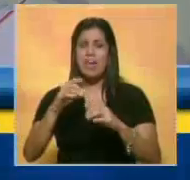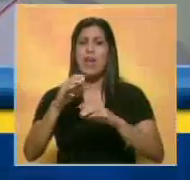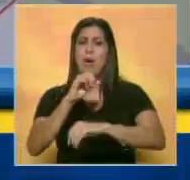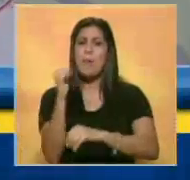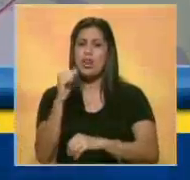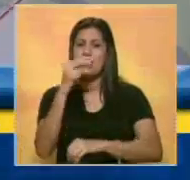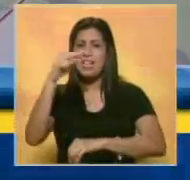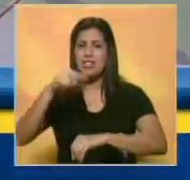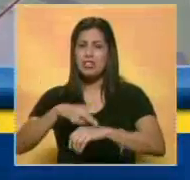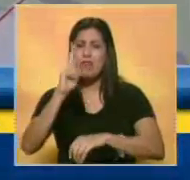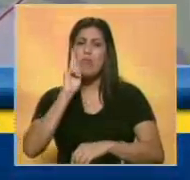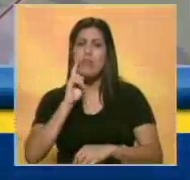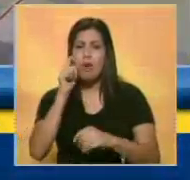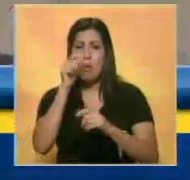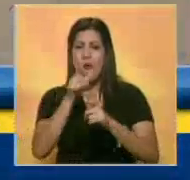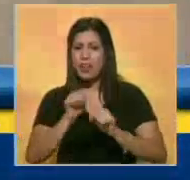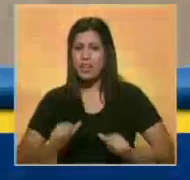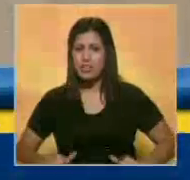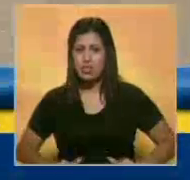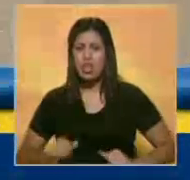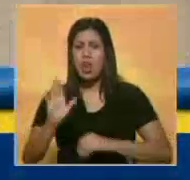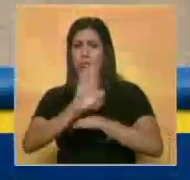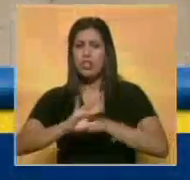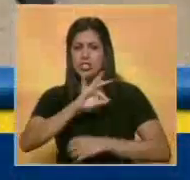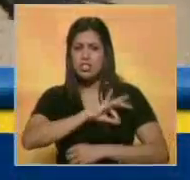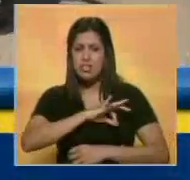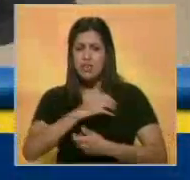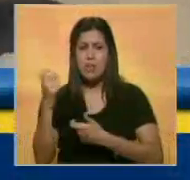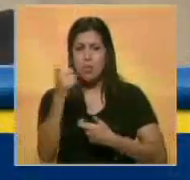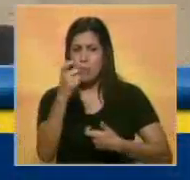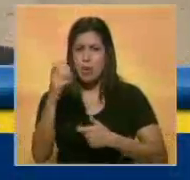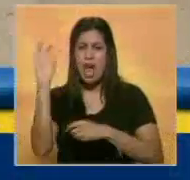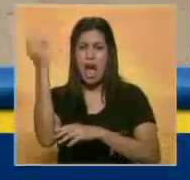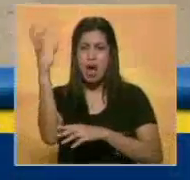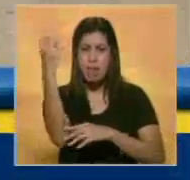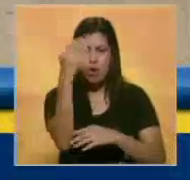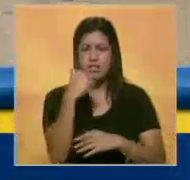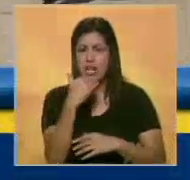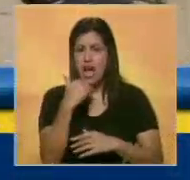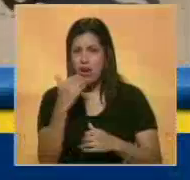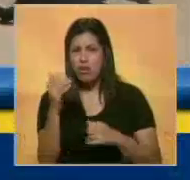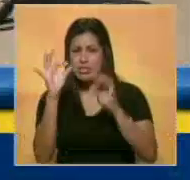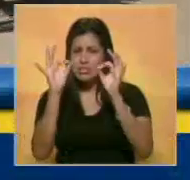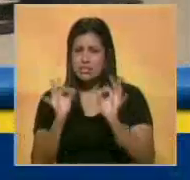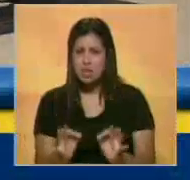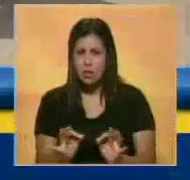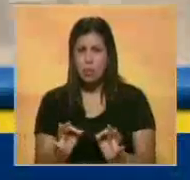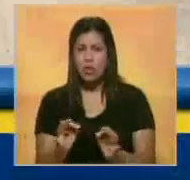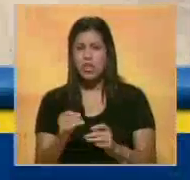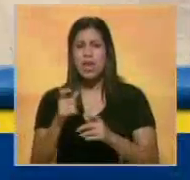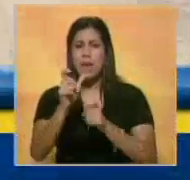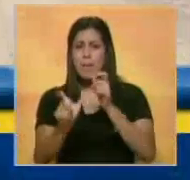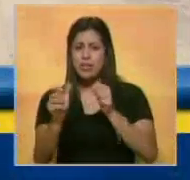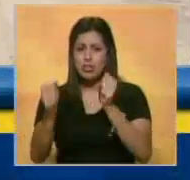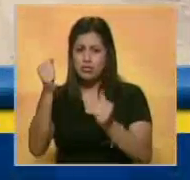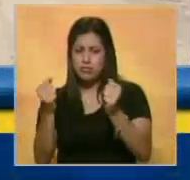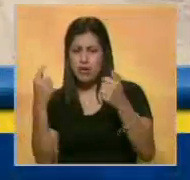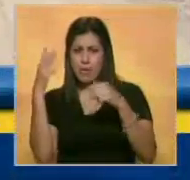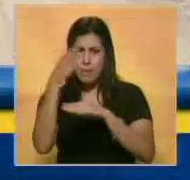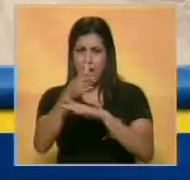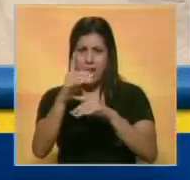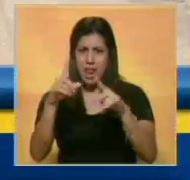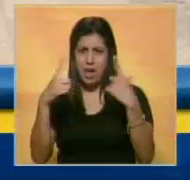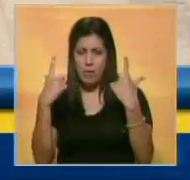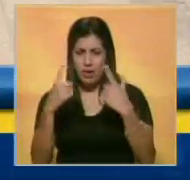Nacional Bolivariana, Guardia Nacional, Protección Civil, Bomberos y Ambulancias para brindarle seguridad a aquellos conductores que se dirijan